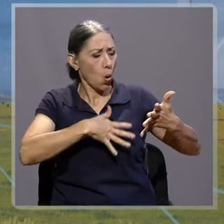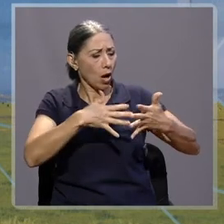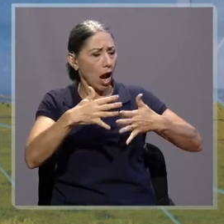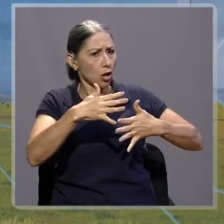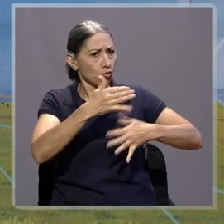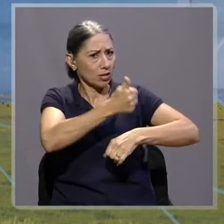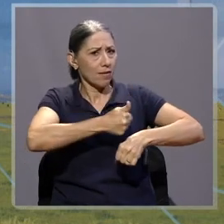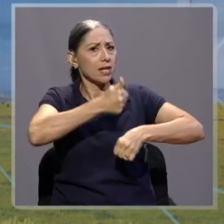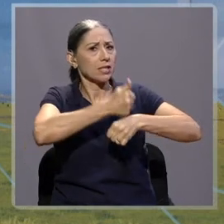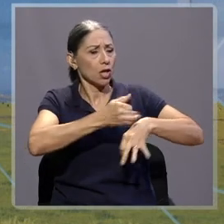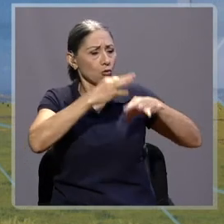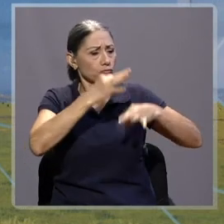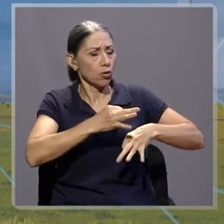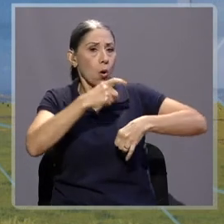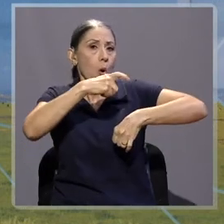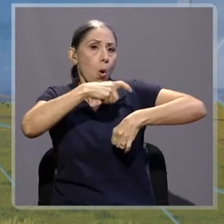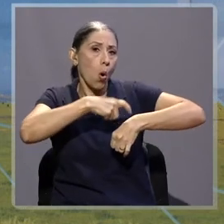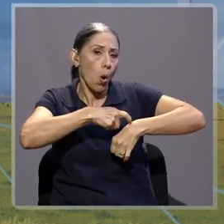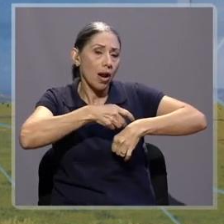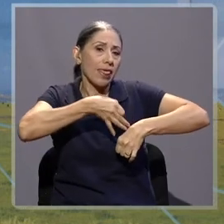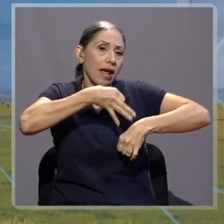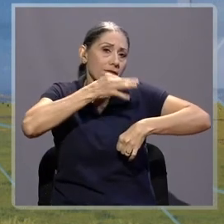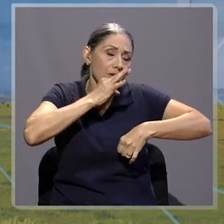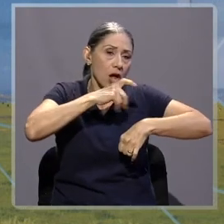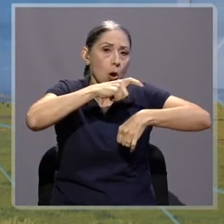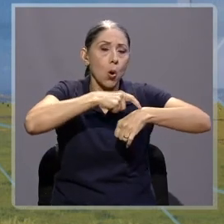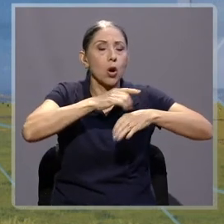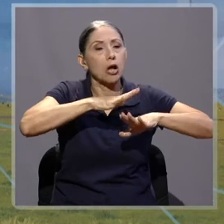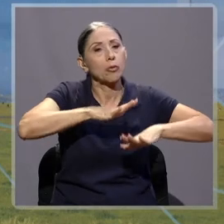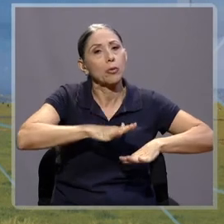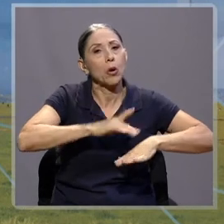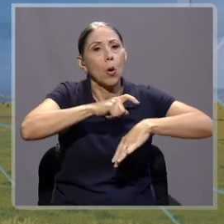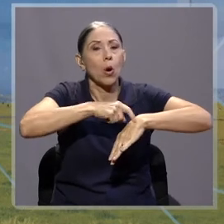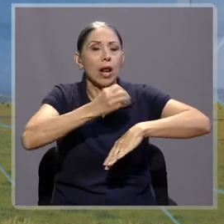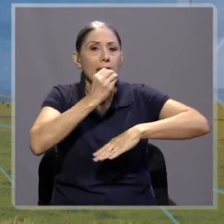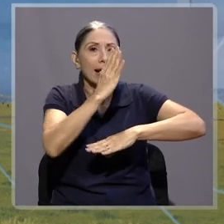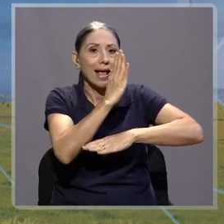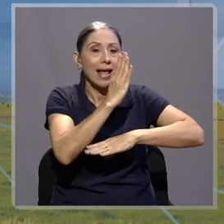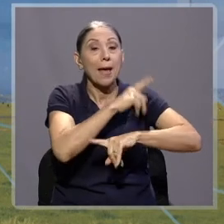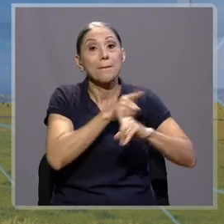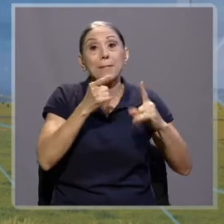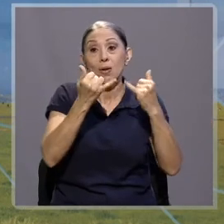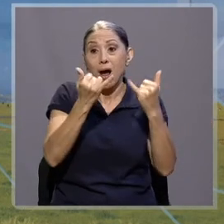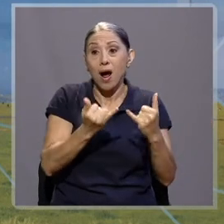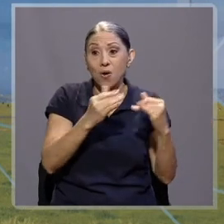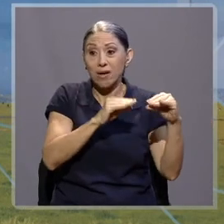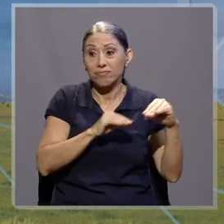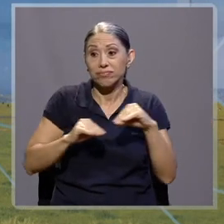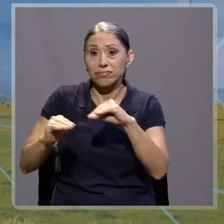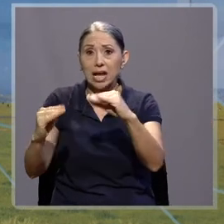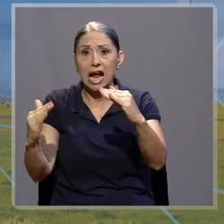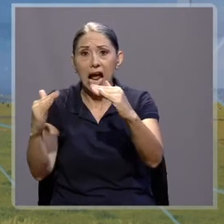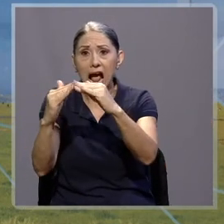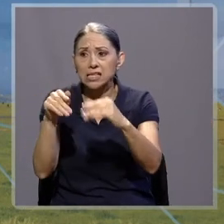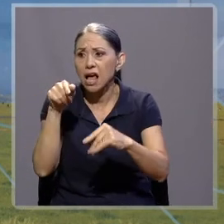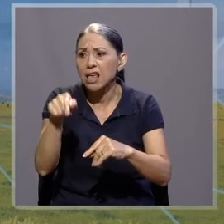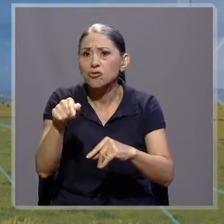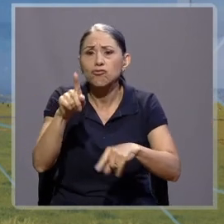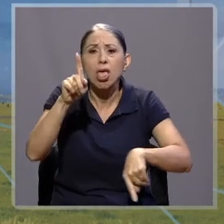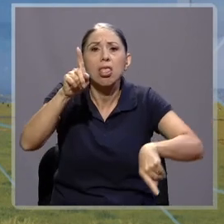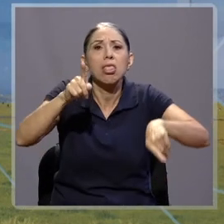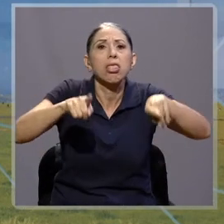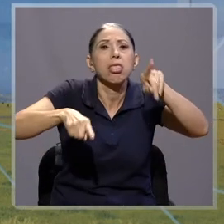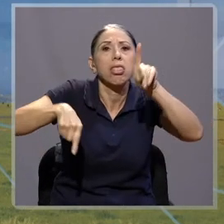puede tomar café, o las horas que puede almorzar, y la gente tiene como más definición en la casa, como que eso se rompe, y